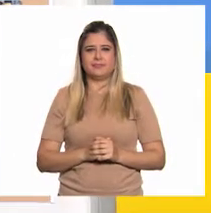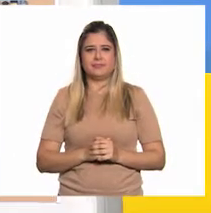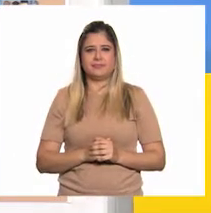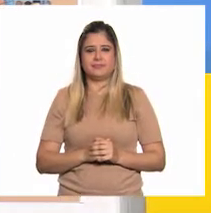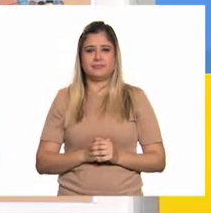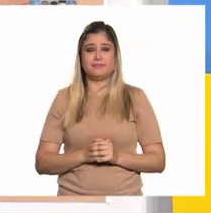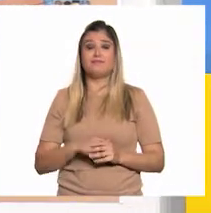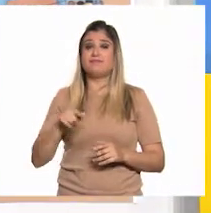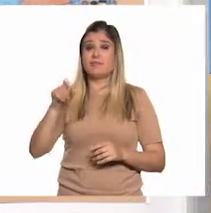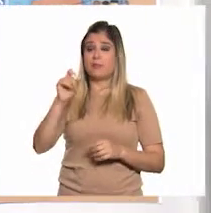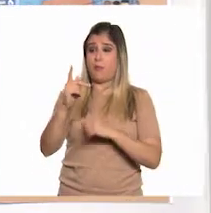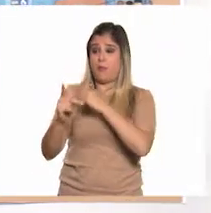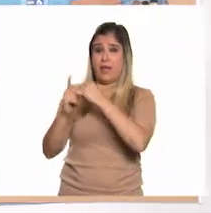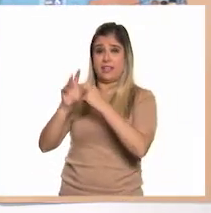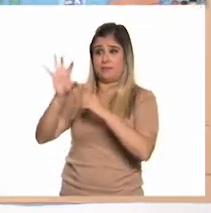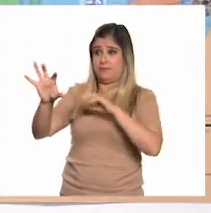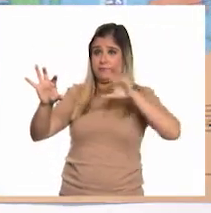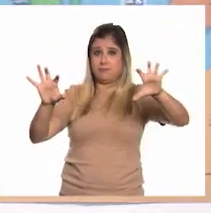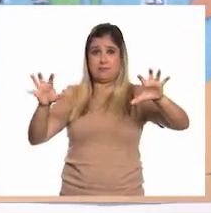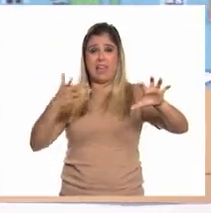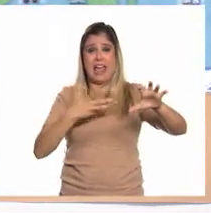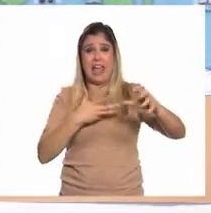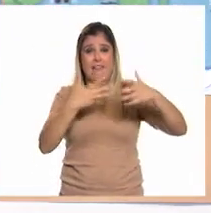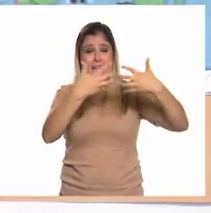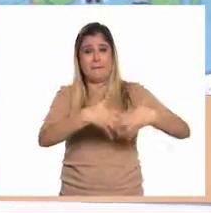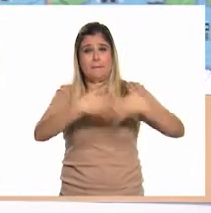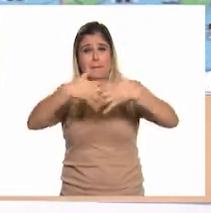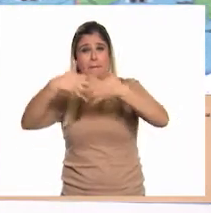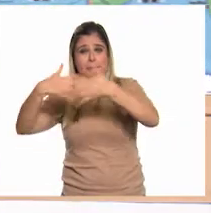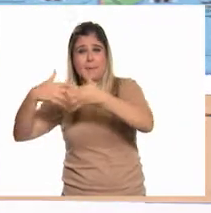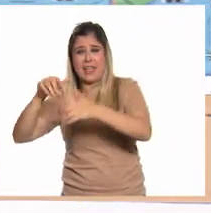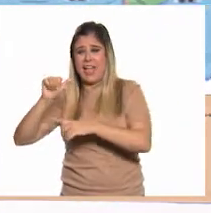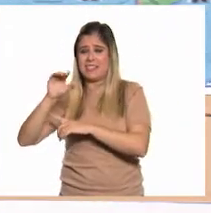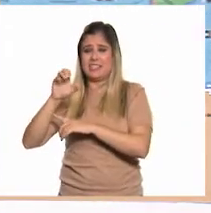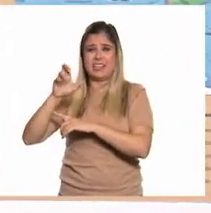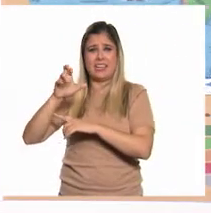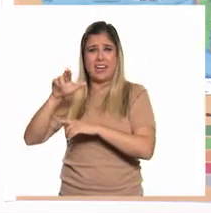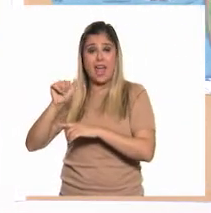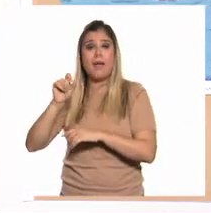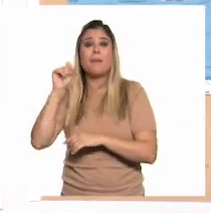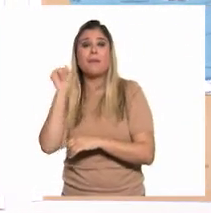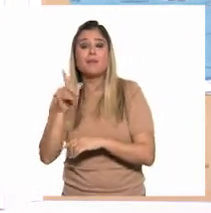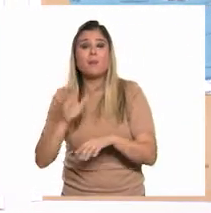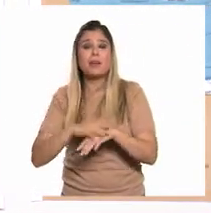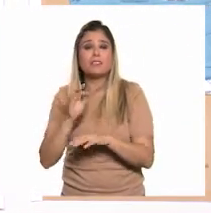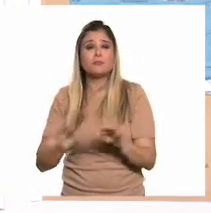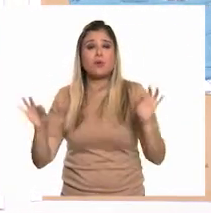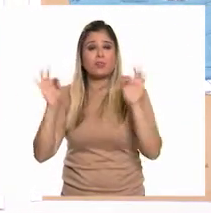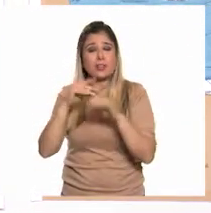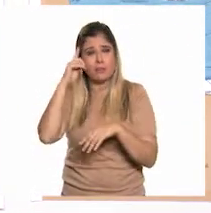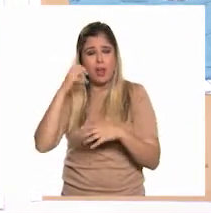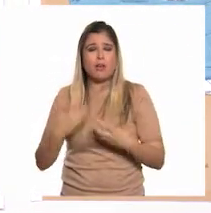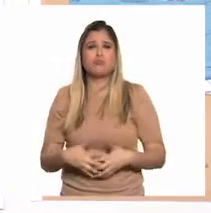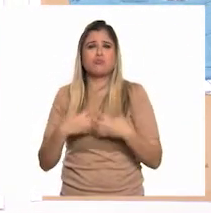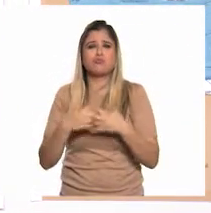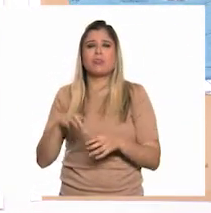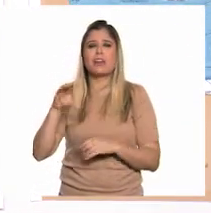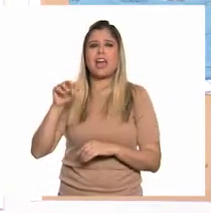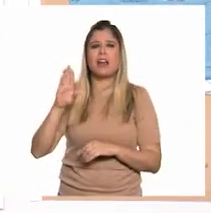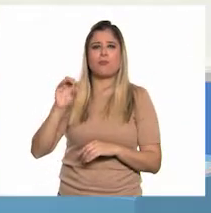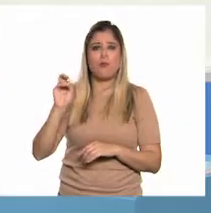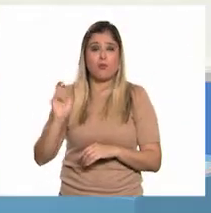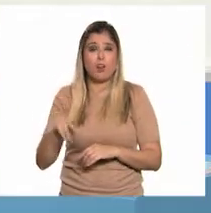Que estos mismos países que tienen el desarrollo de una industria acerera, también son los principales productores de carbón.